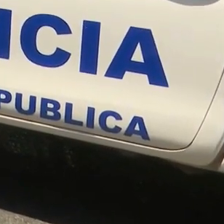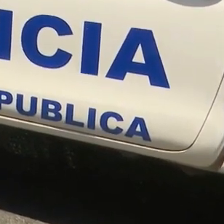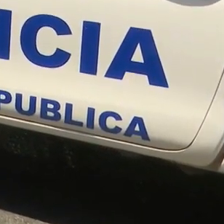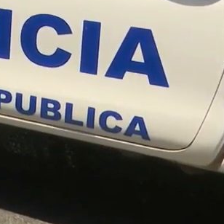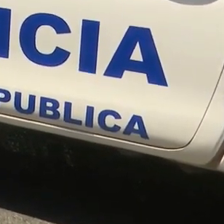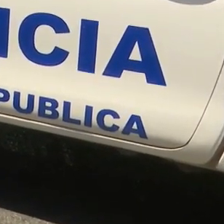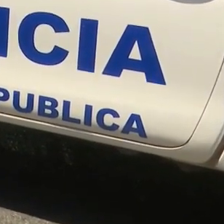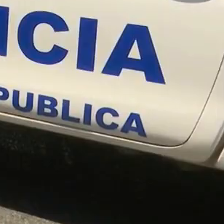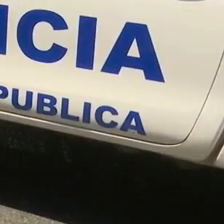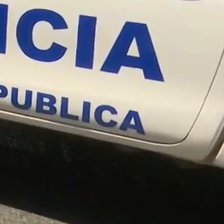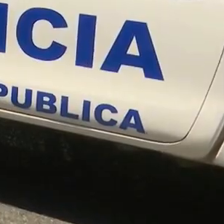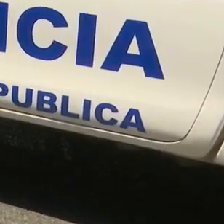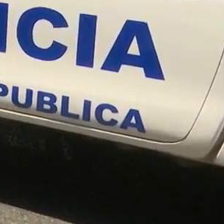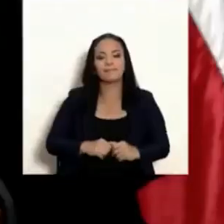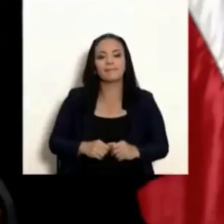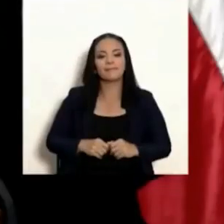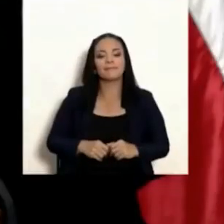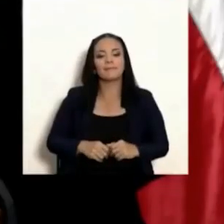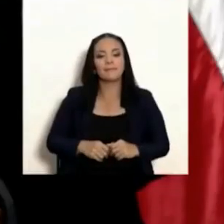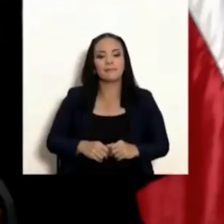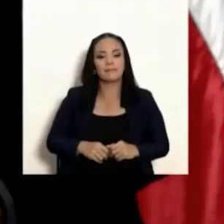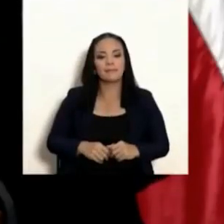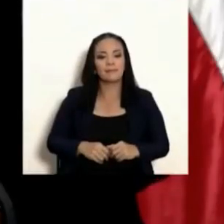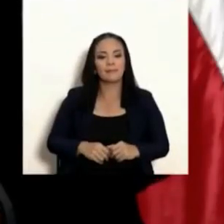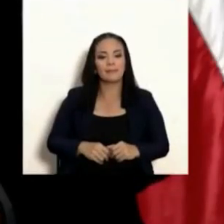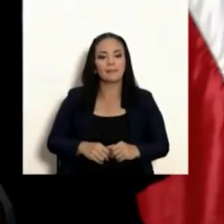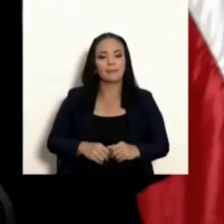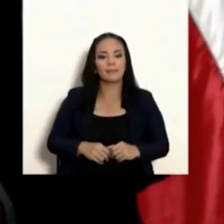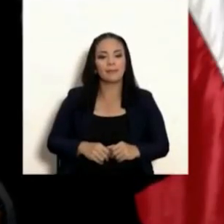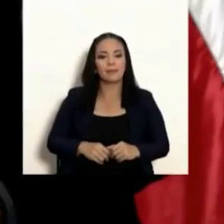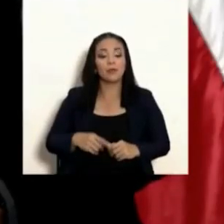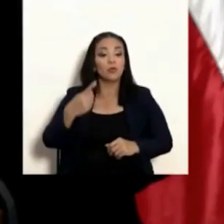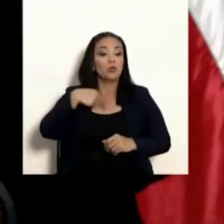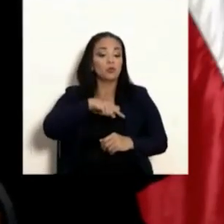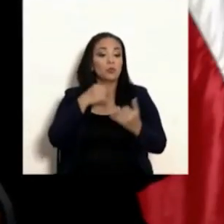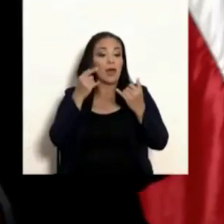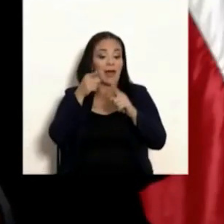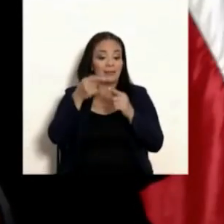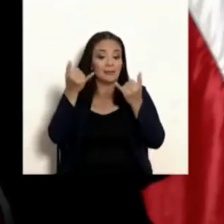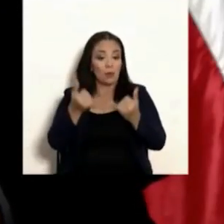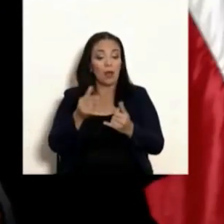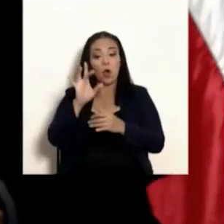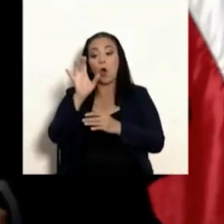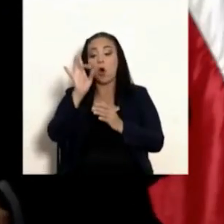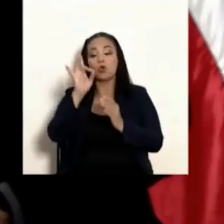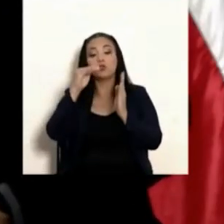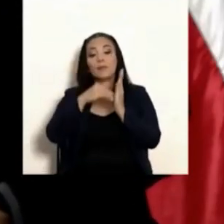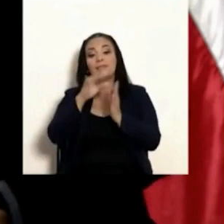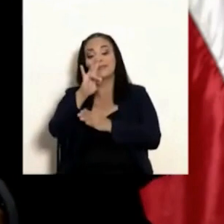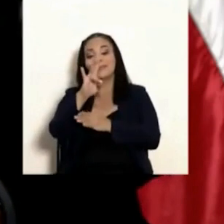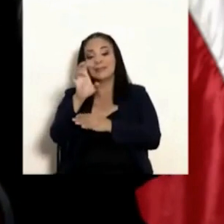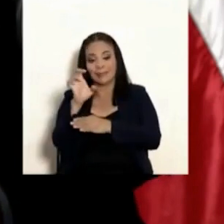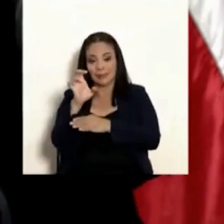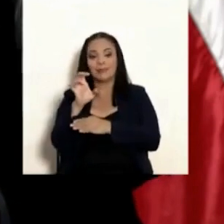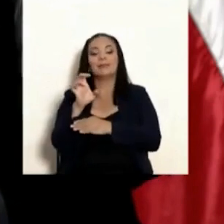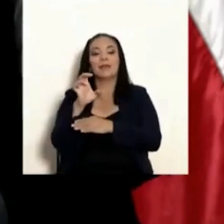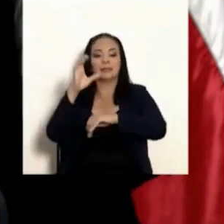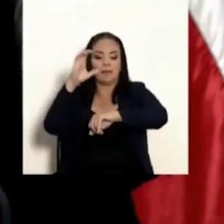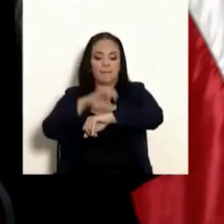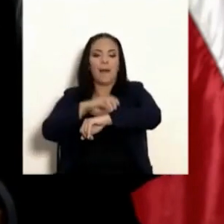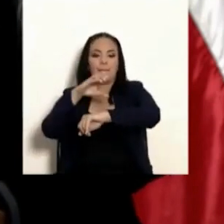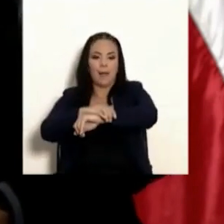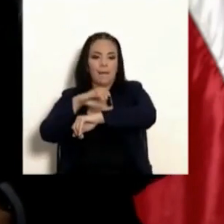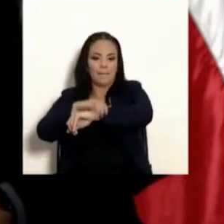atacar otros delitos. Hemos realizado 8.724 aprehensiones